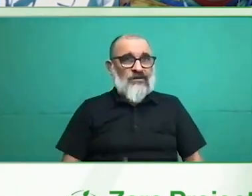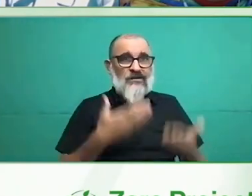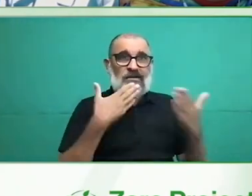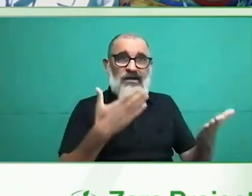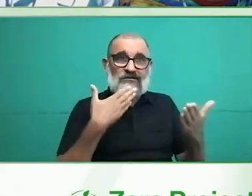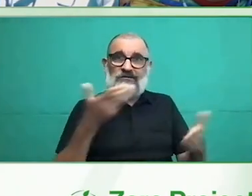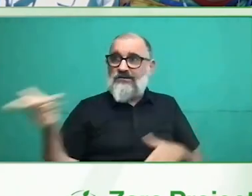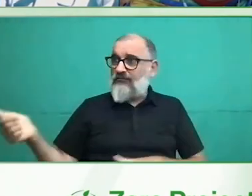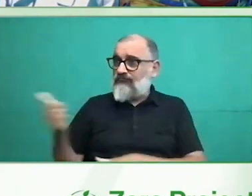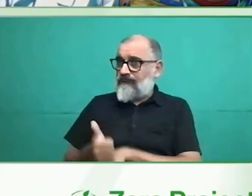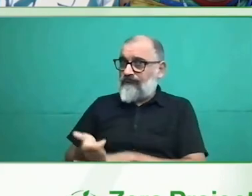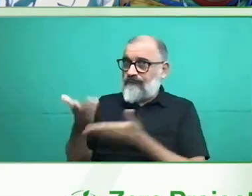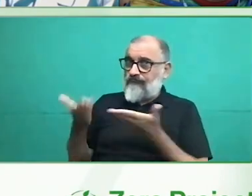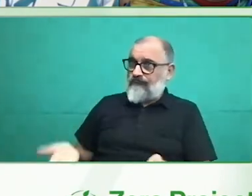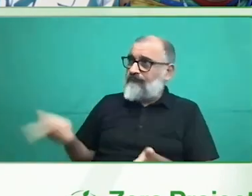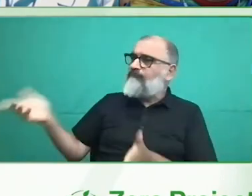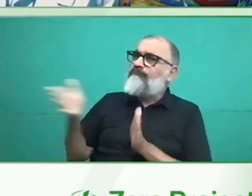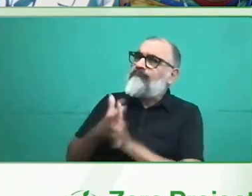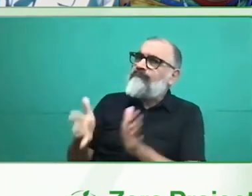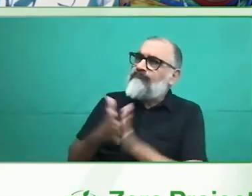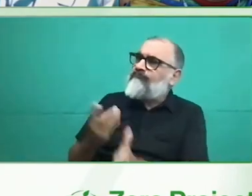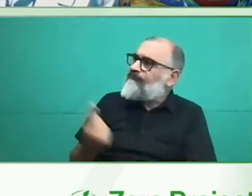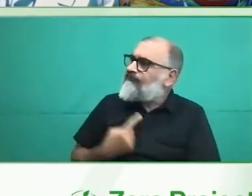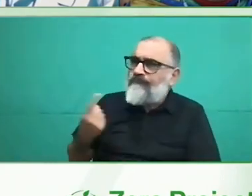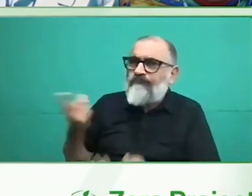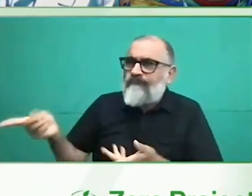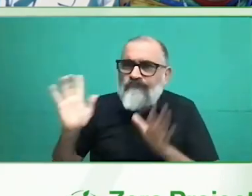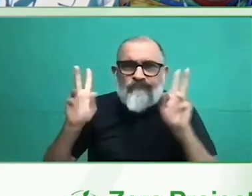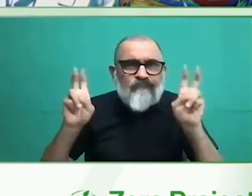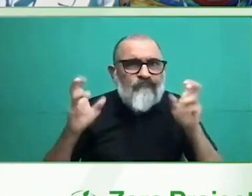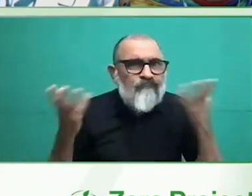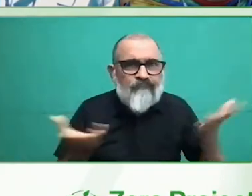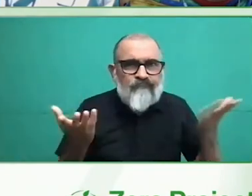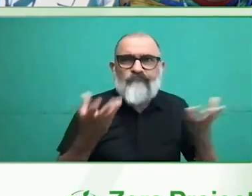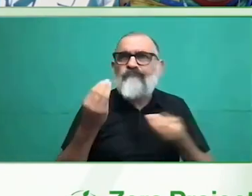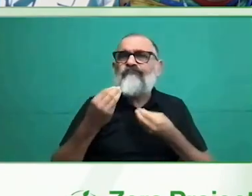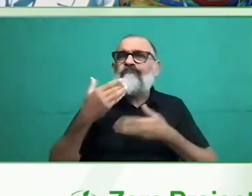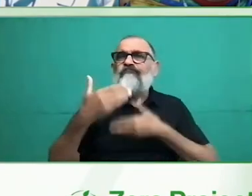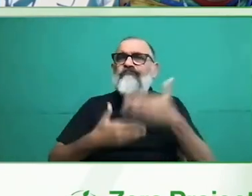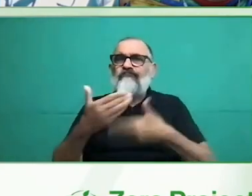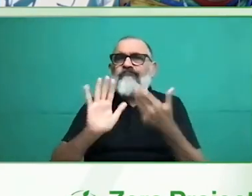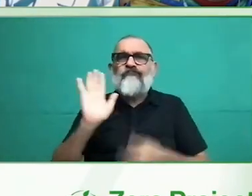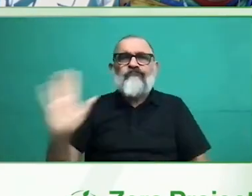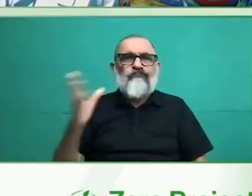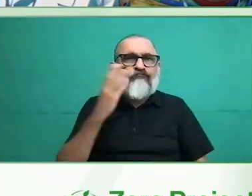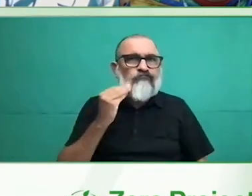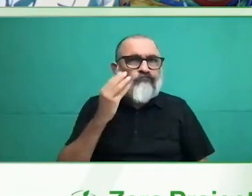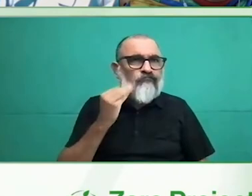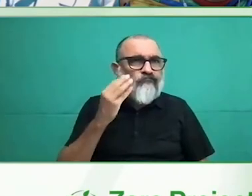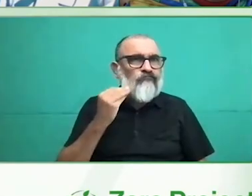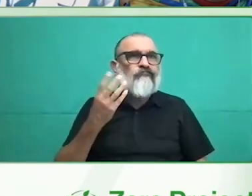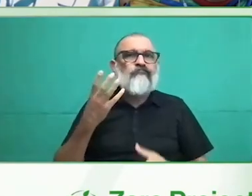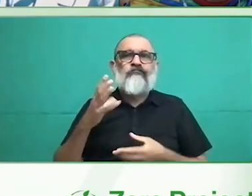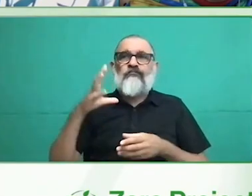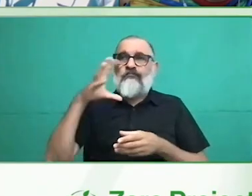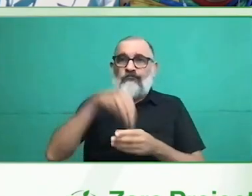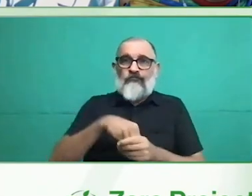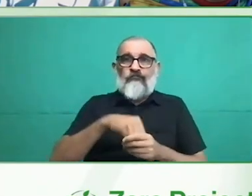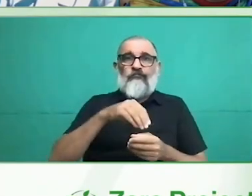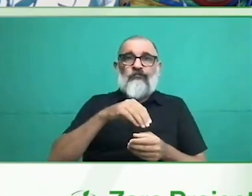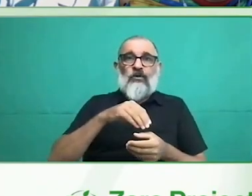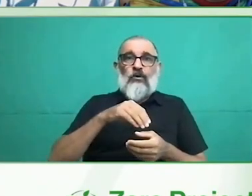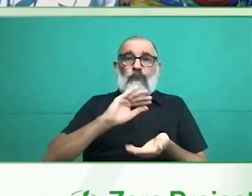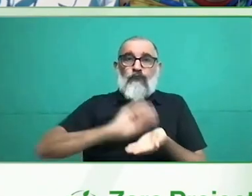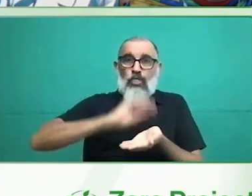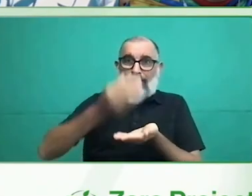experiencia de Incluyeme para la accesibilidad. Muchas gracias. Yo soy Rita Romanoski.